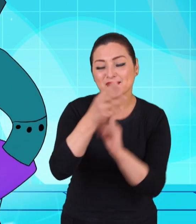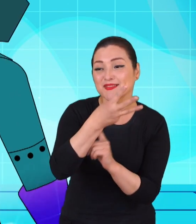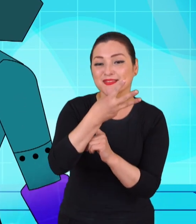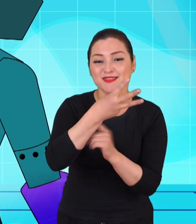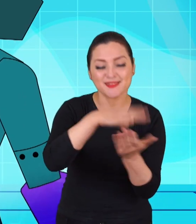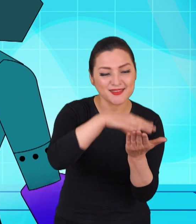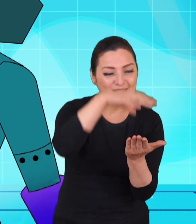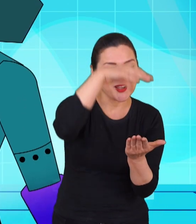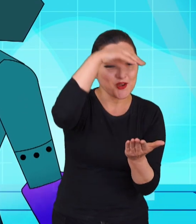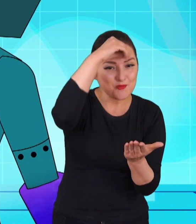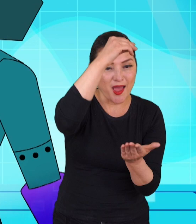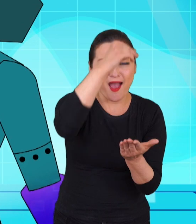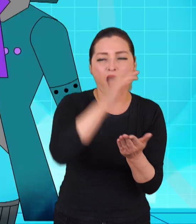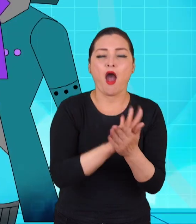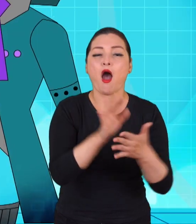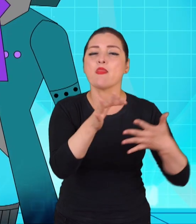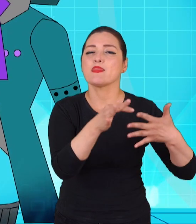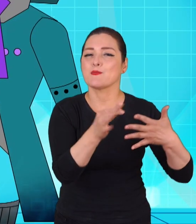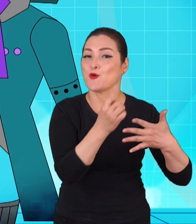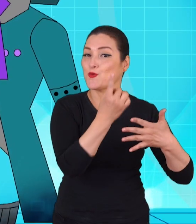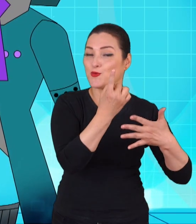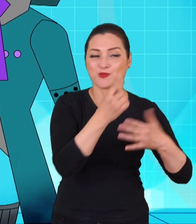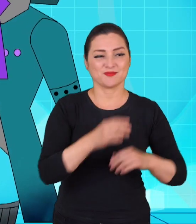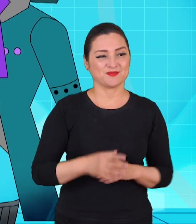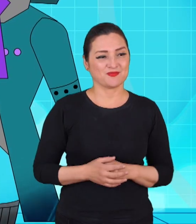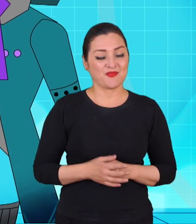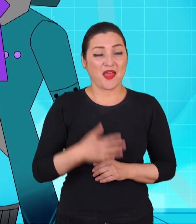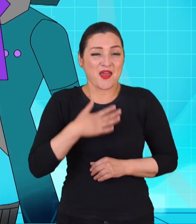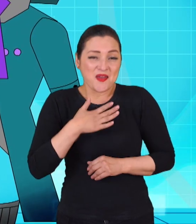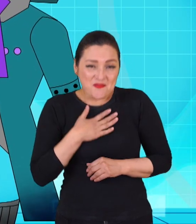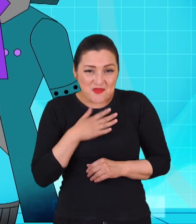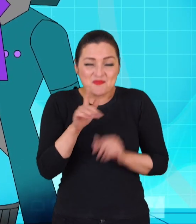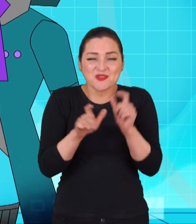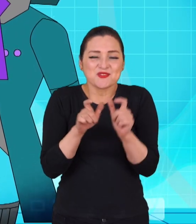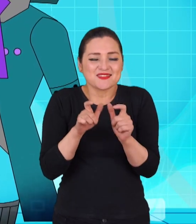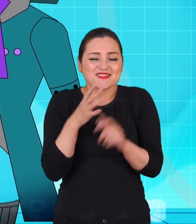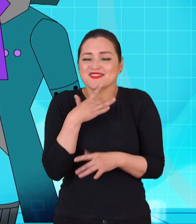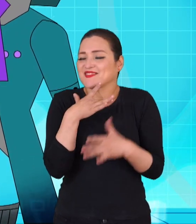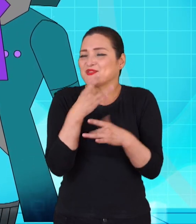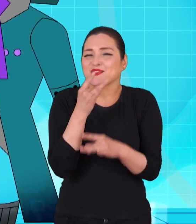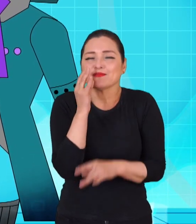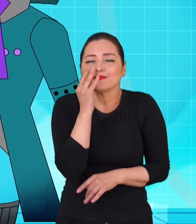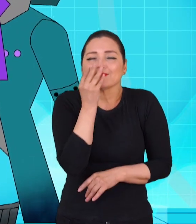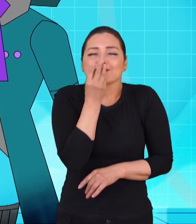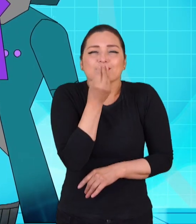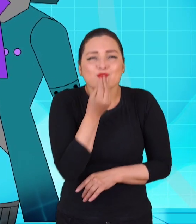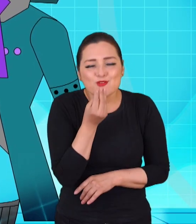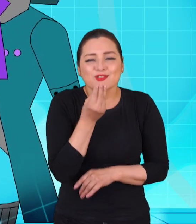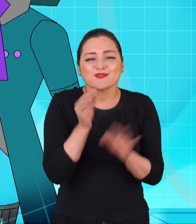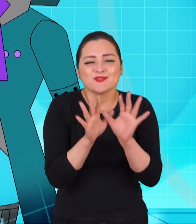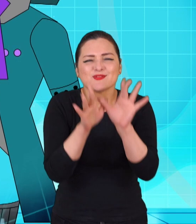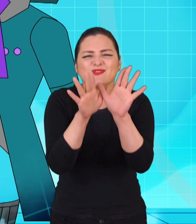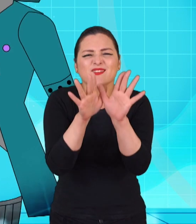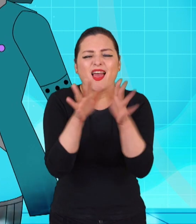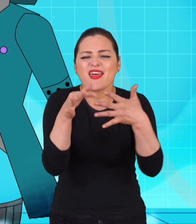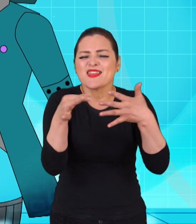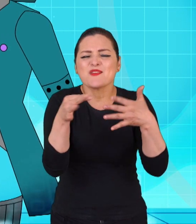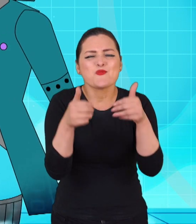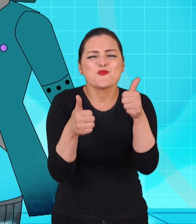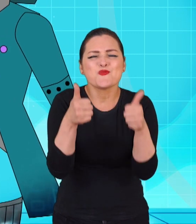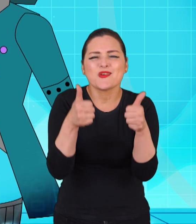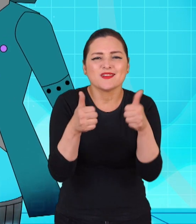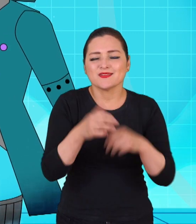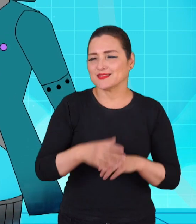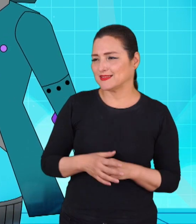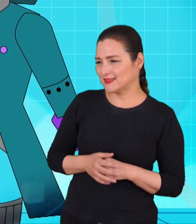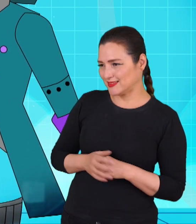aprendizaje son solo un tipo. La mía es de personas que les gustan las flores y mariposas. ¿Qué tipo sería? Esa es una